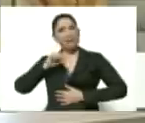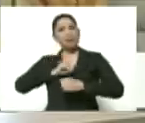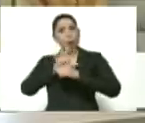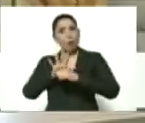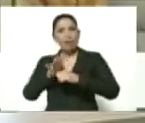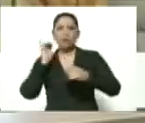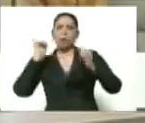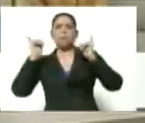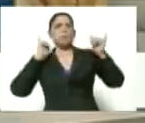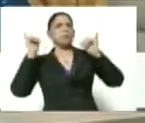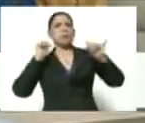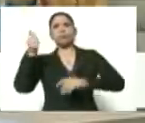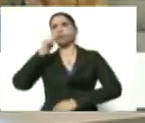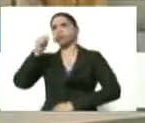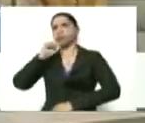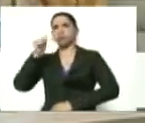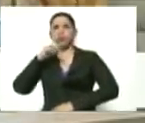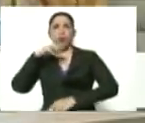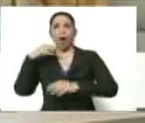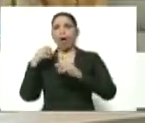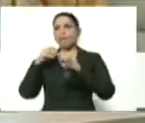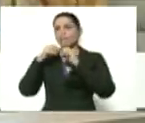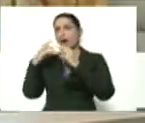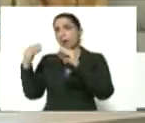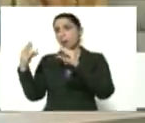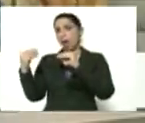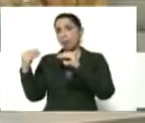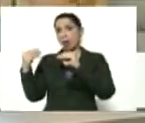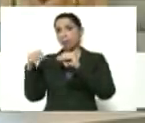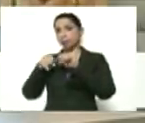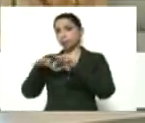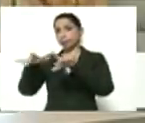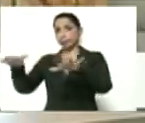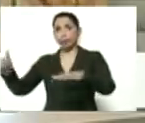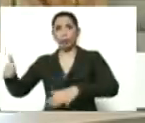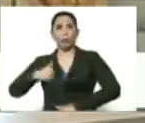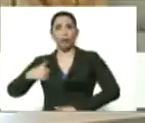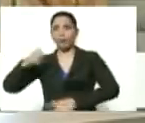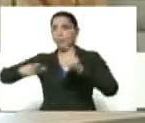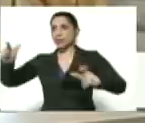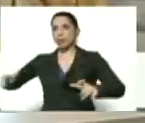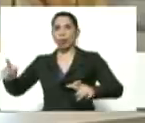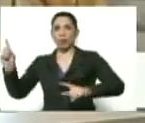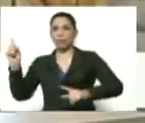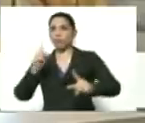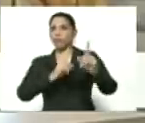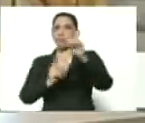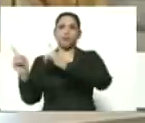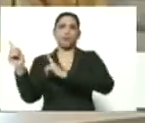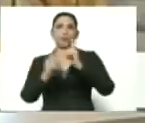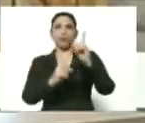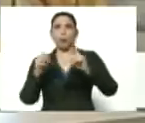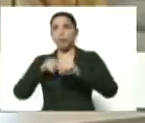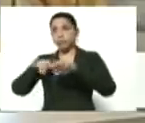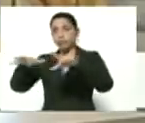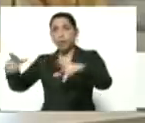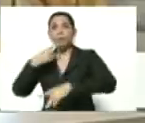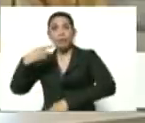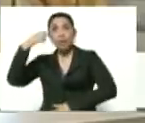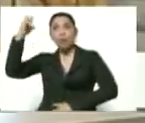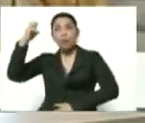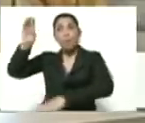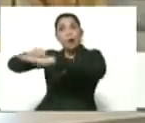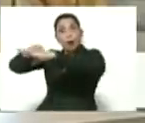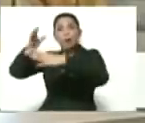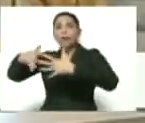bailando, hablando y contaminando a cuántos ser humanos se le pasaba por el frente. Es lo que yo le digo a Europa, a